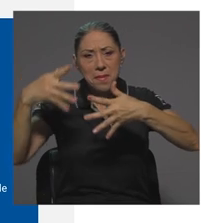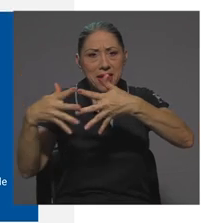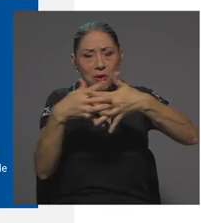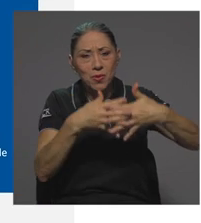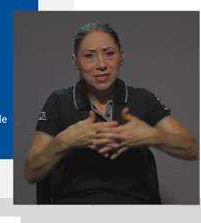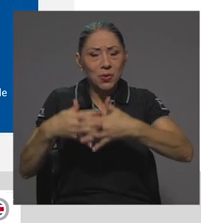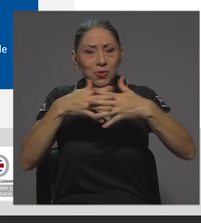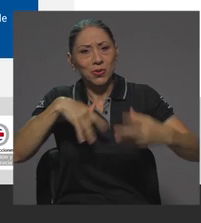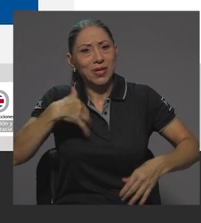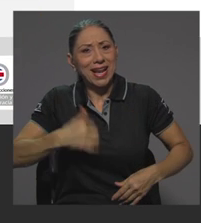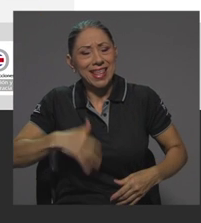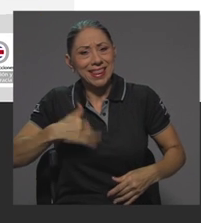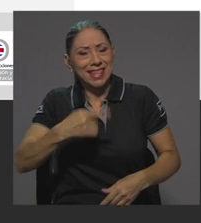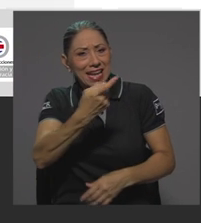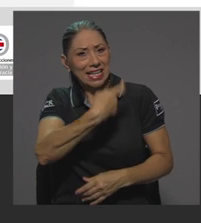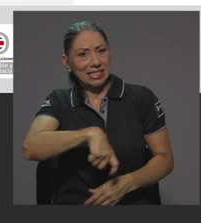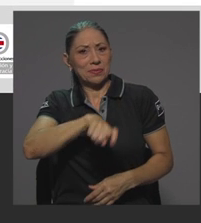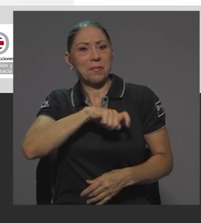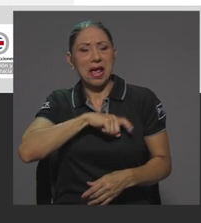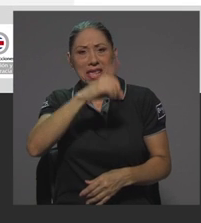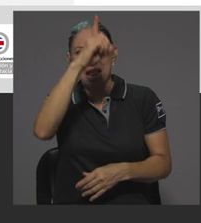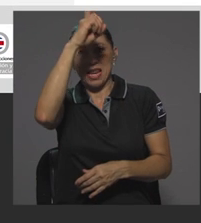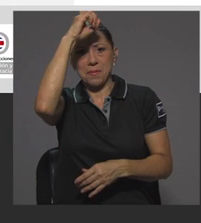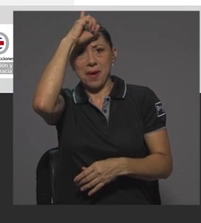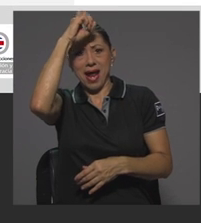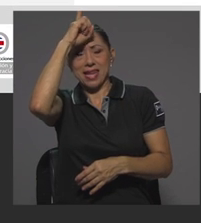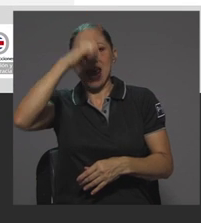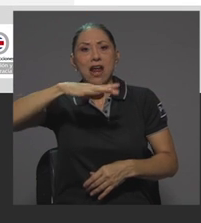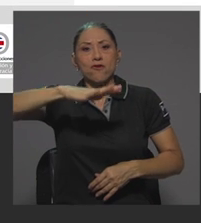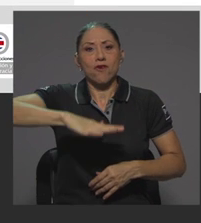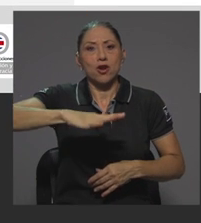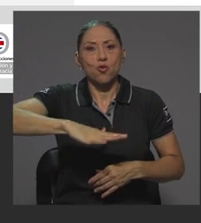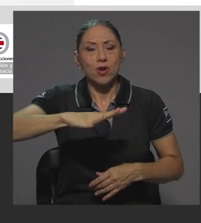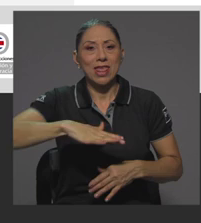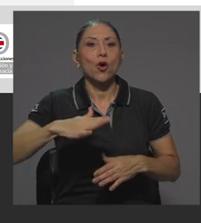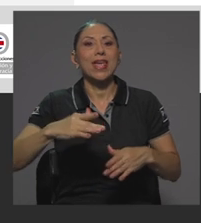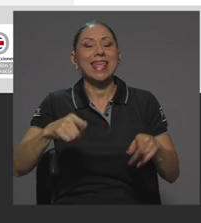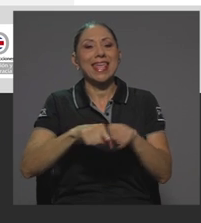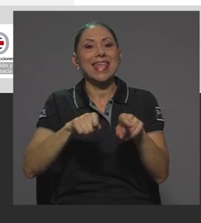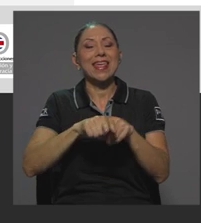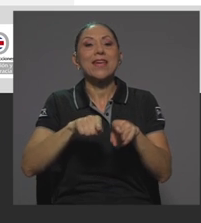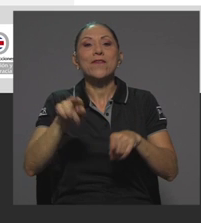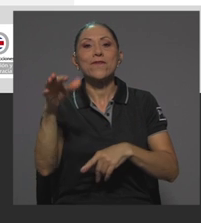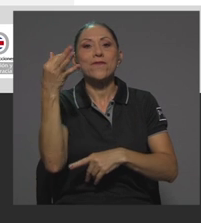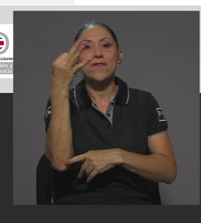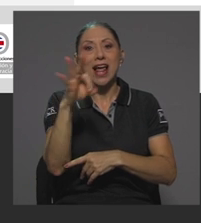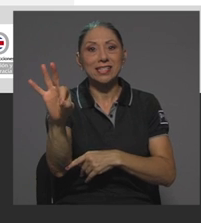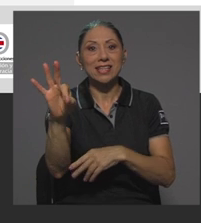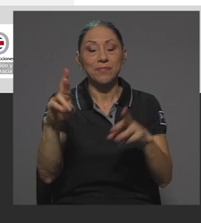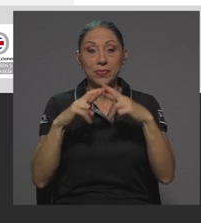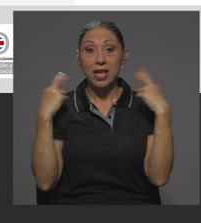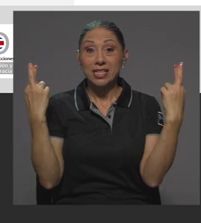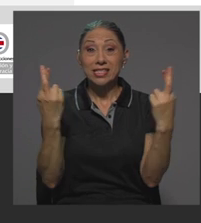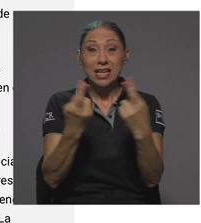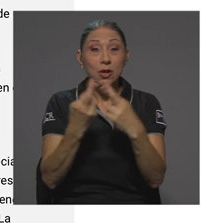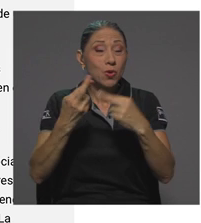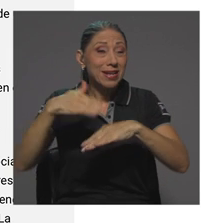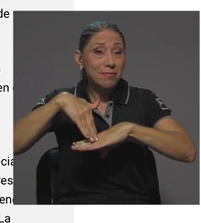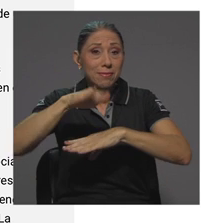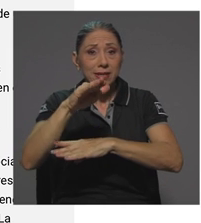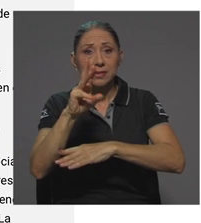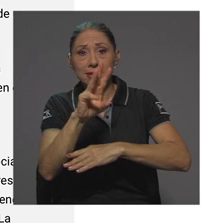Estados Unidos, Argentina, España, Alemania, Reino Unido y Francia, se reúnen en más de 65